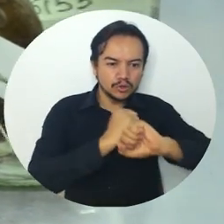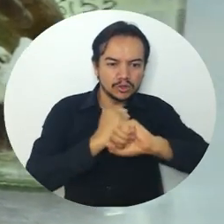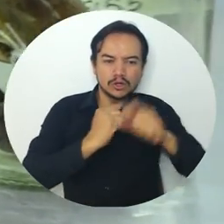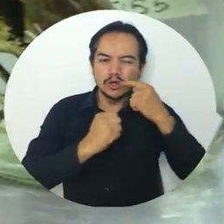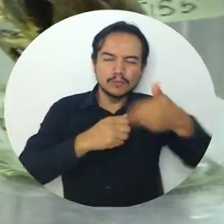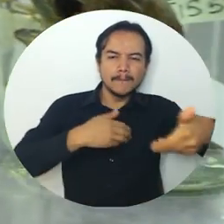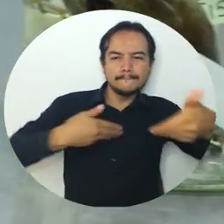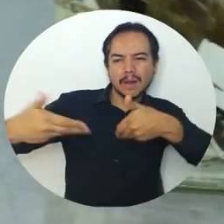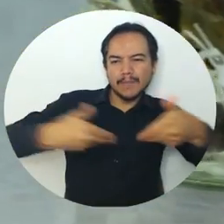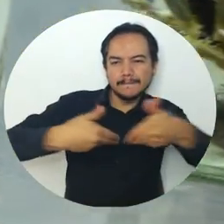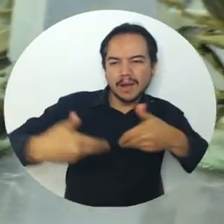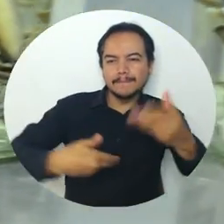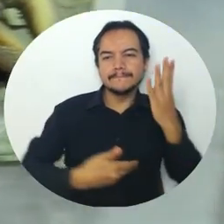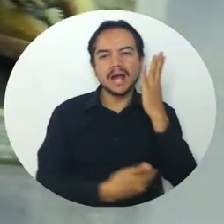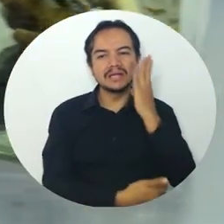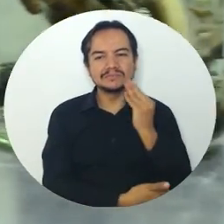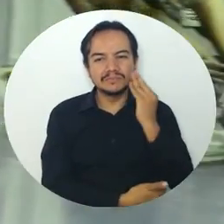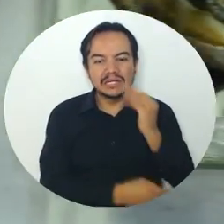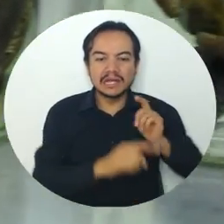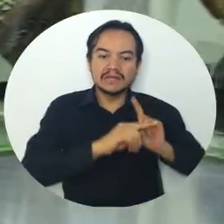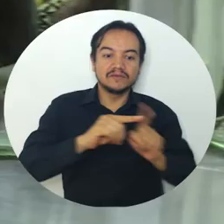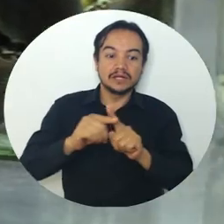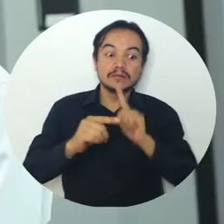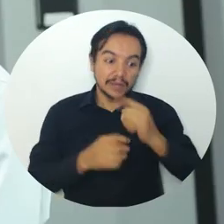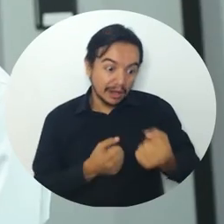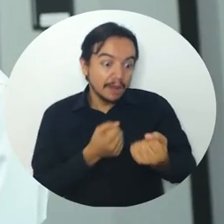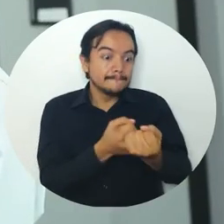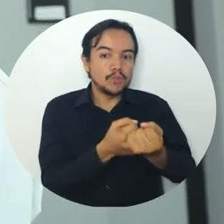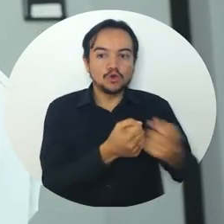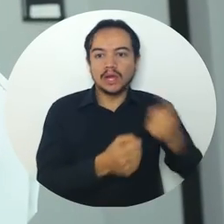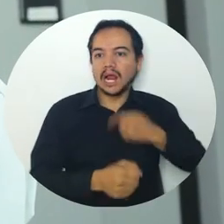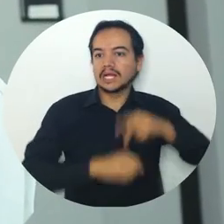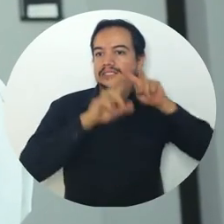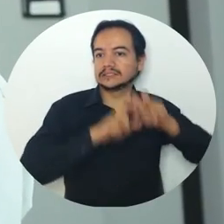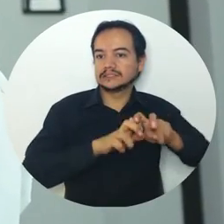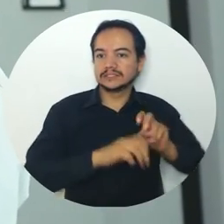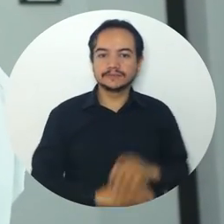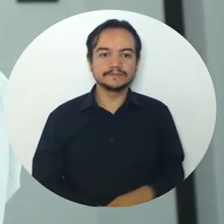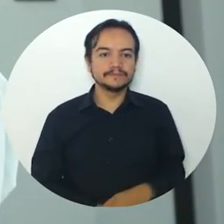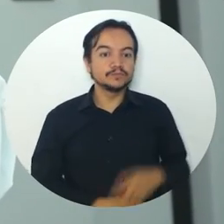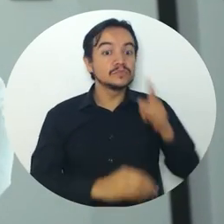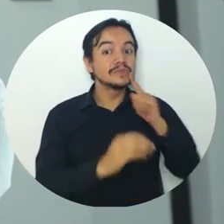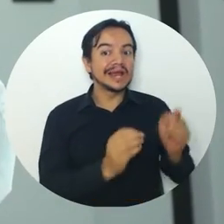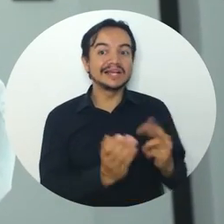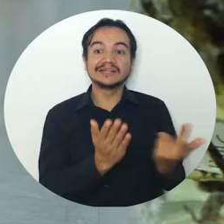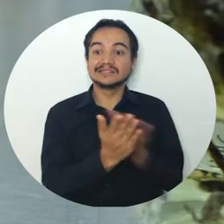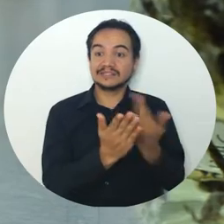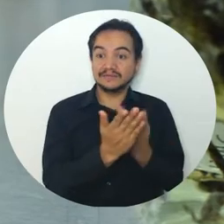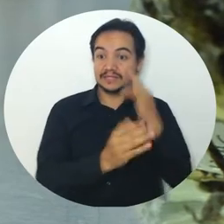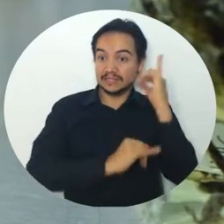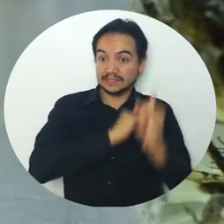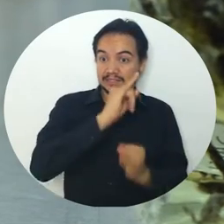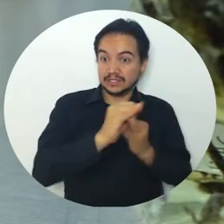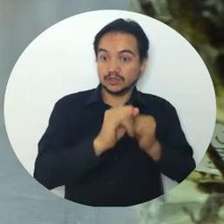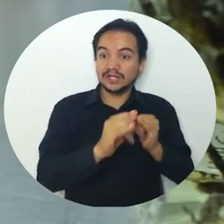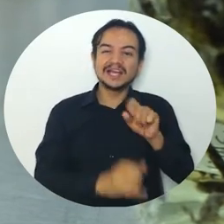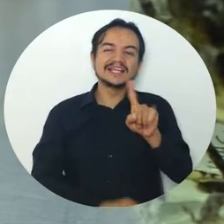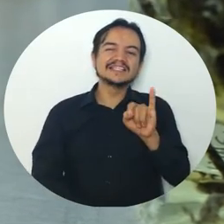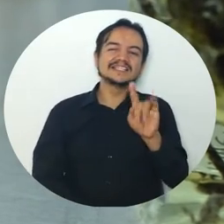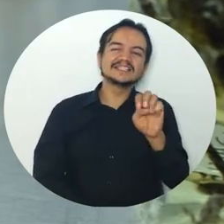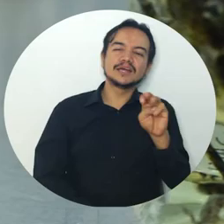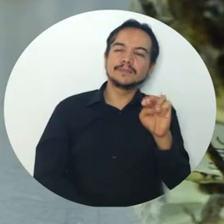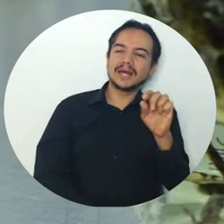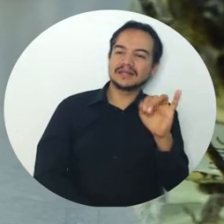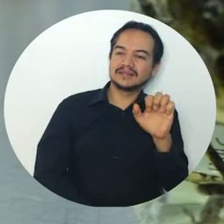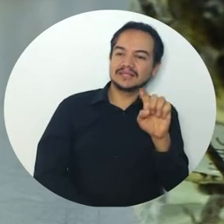diferentes experticias un aporte a la ciencia. El descubrimiento fue divulgado en la revista internacional Systematics and